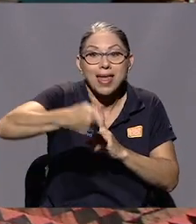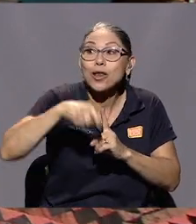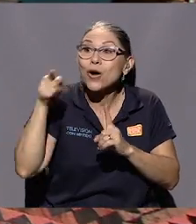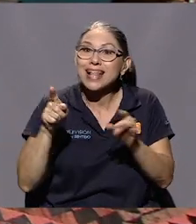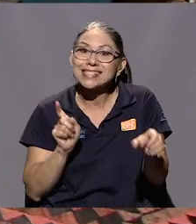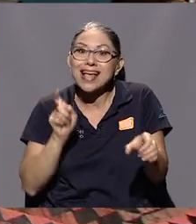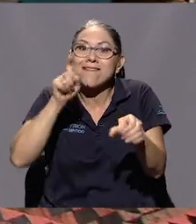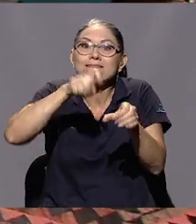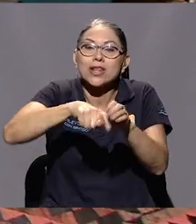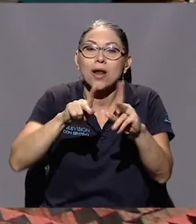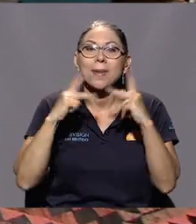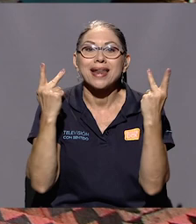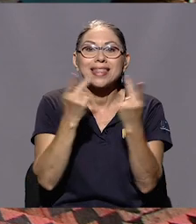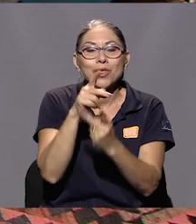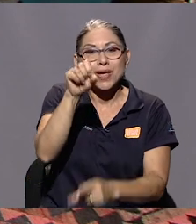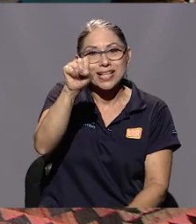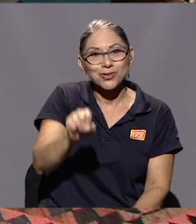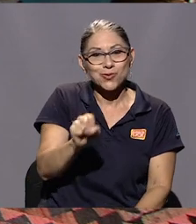allá en el sur.